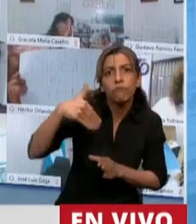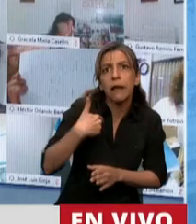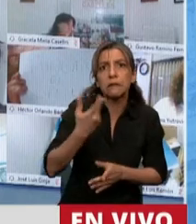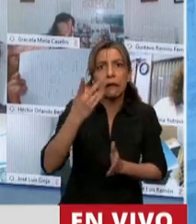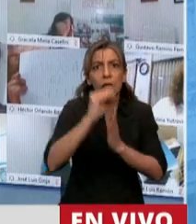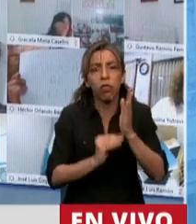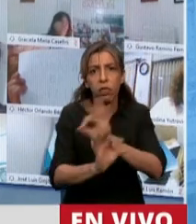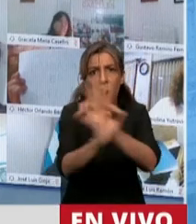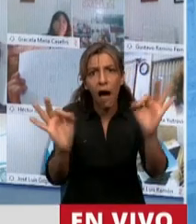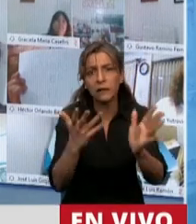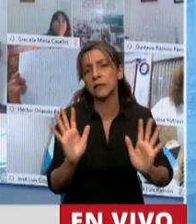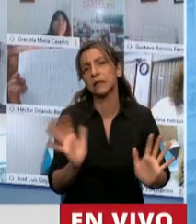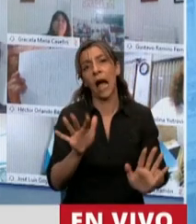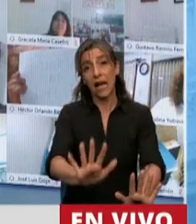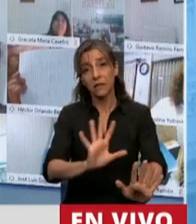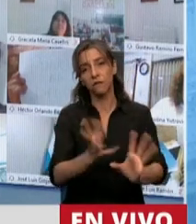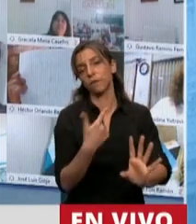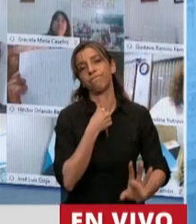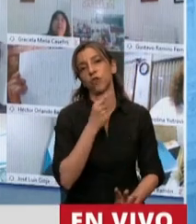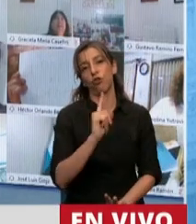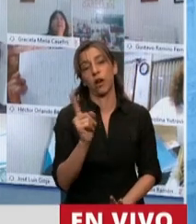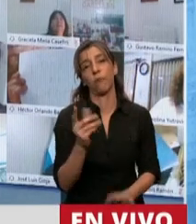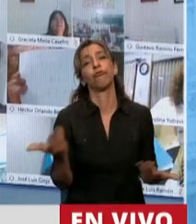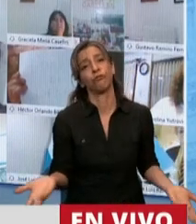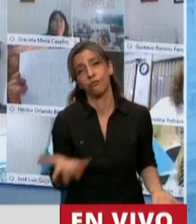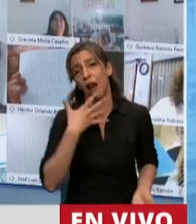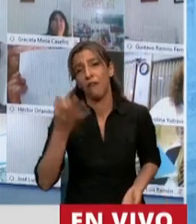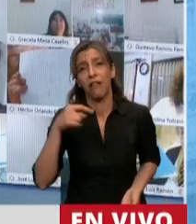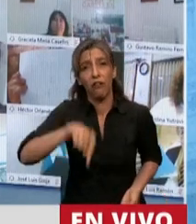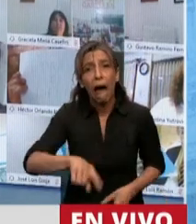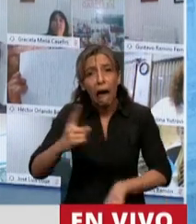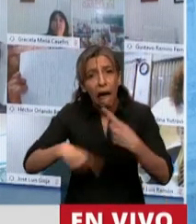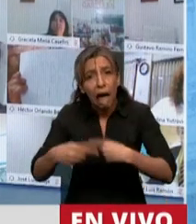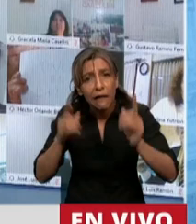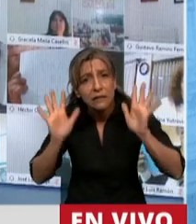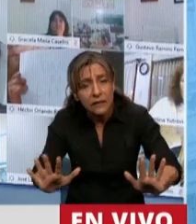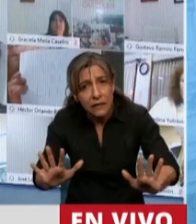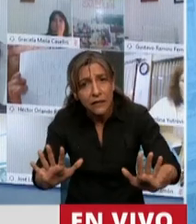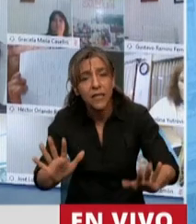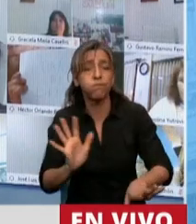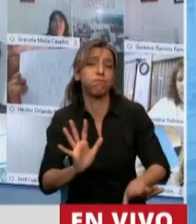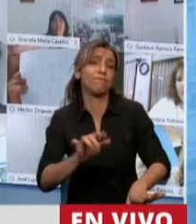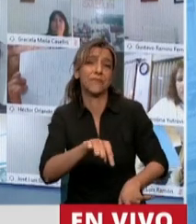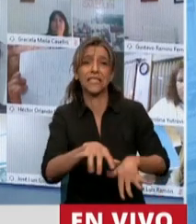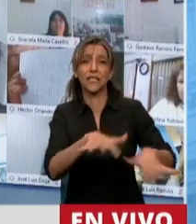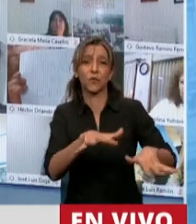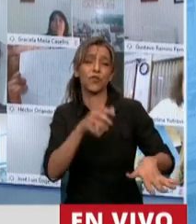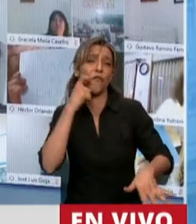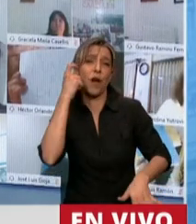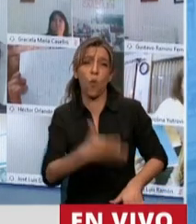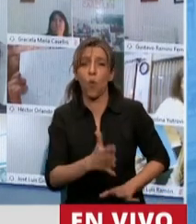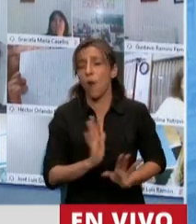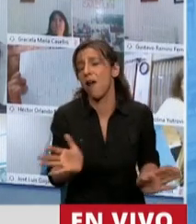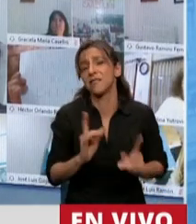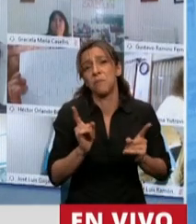Entonces, presidente, evitémos no seguir en este bochorno de manifestaciones